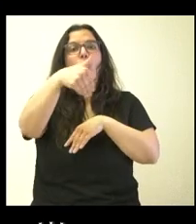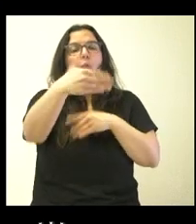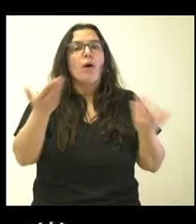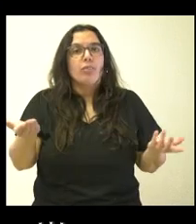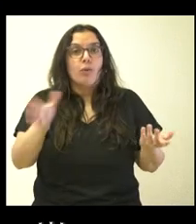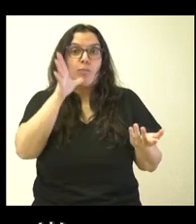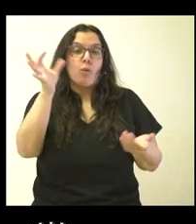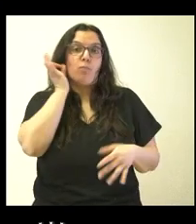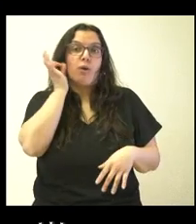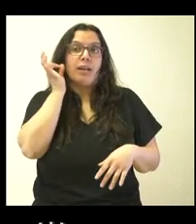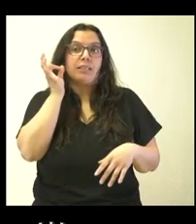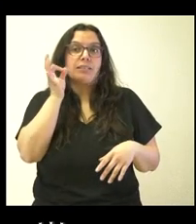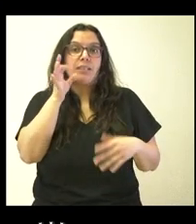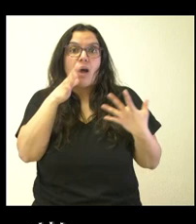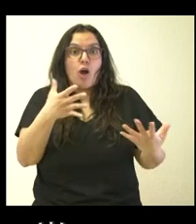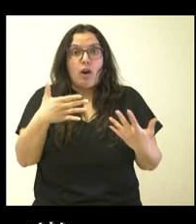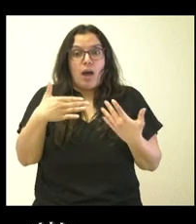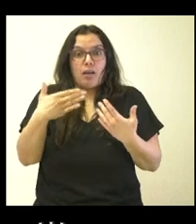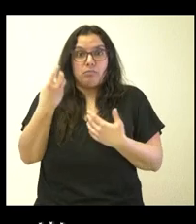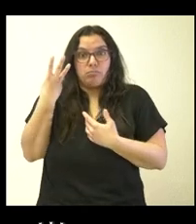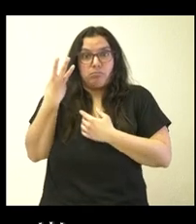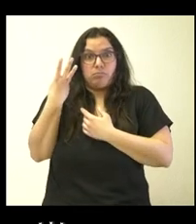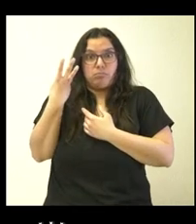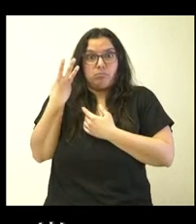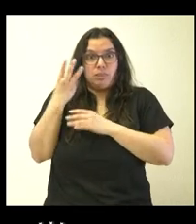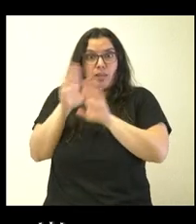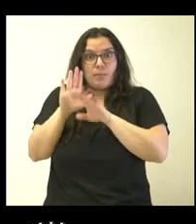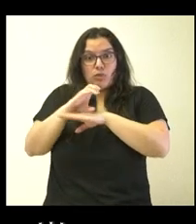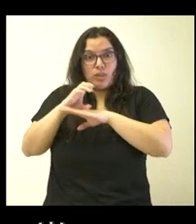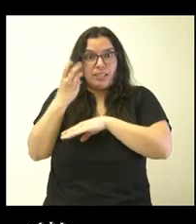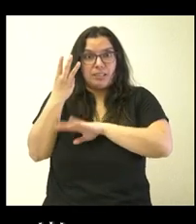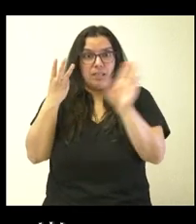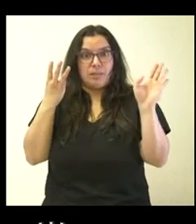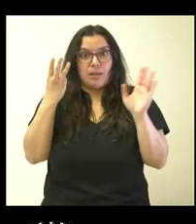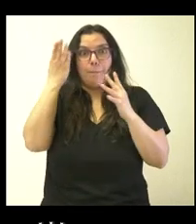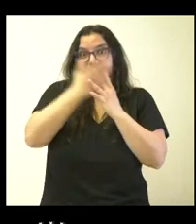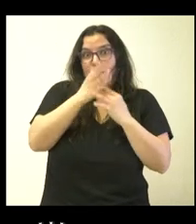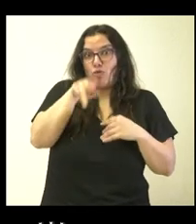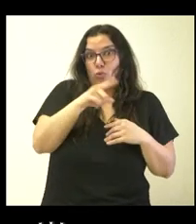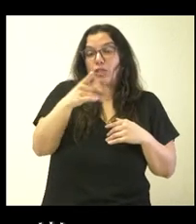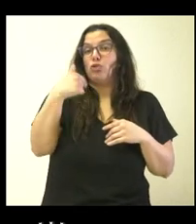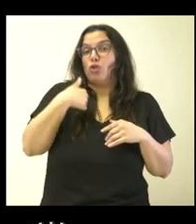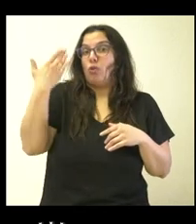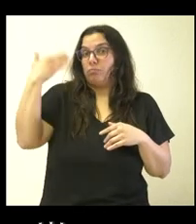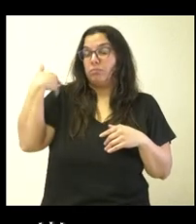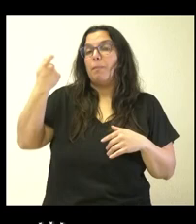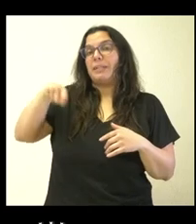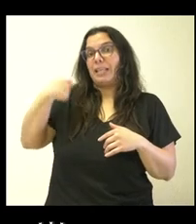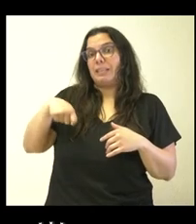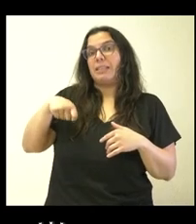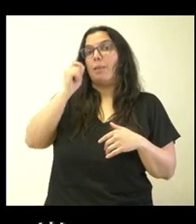son una minoría? Tienen ustedes solo tres consejeras. Cuando yo le pregunté sobre esto al presidente hace